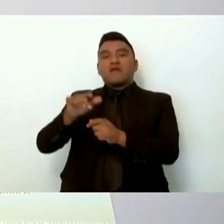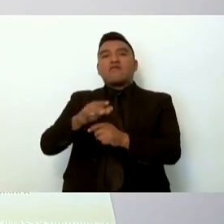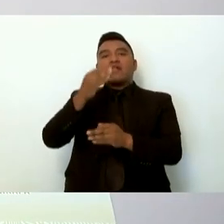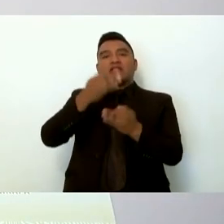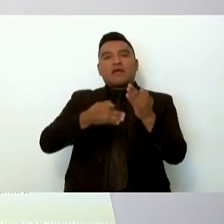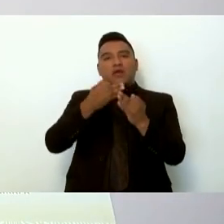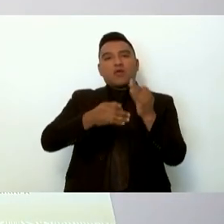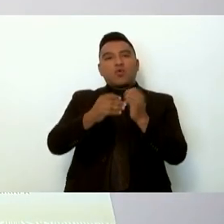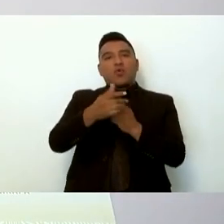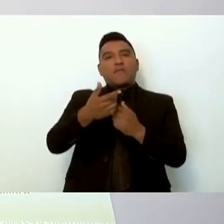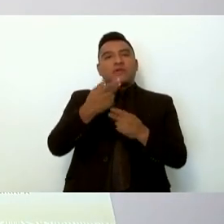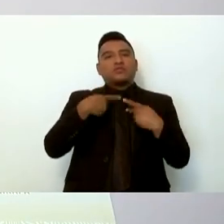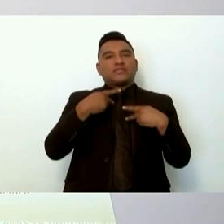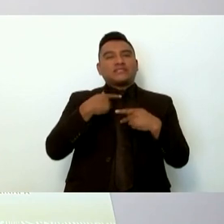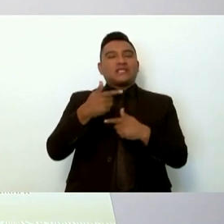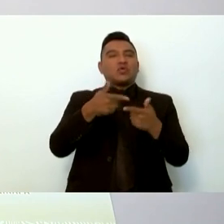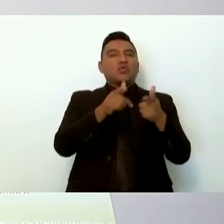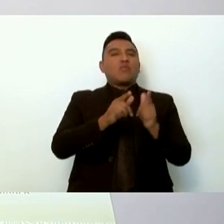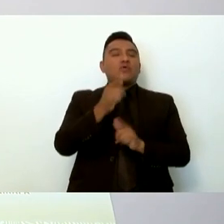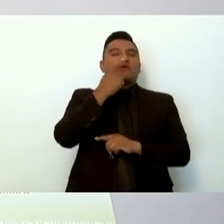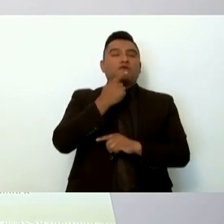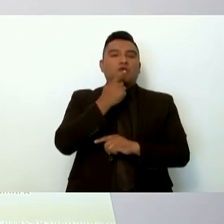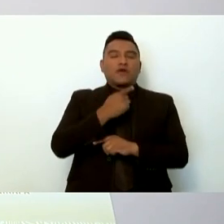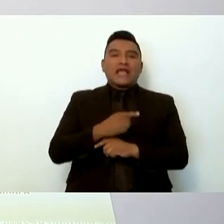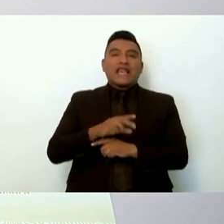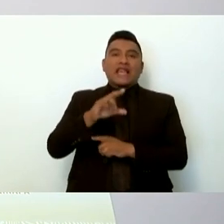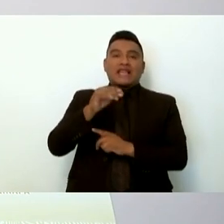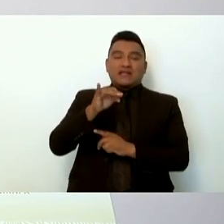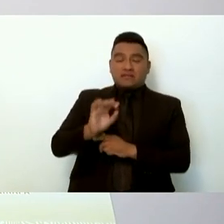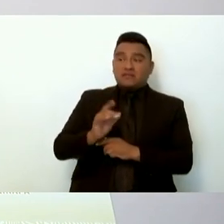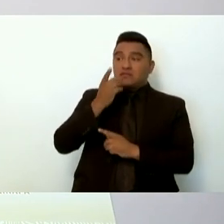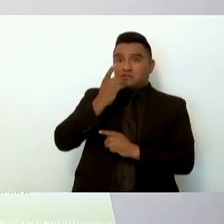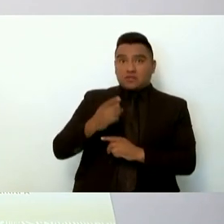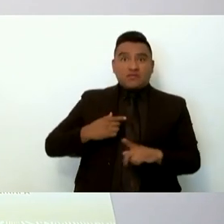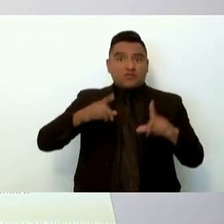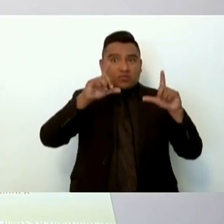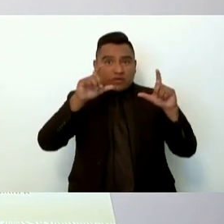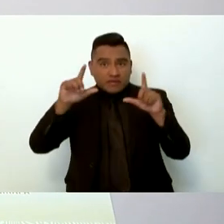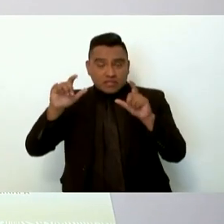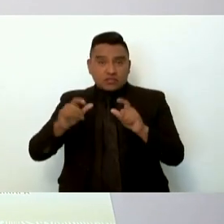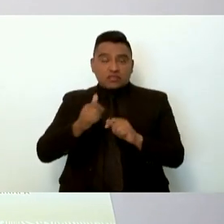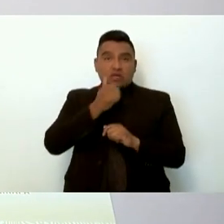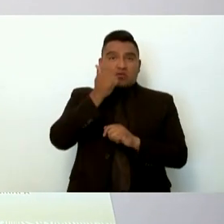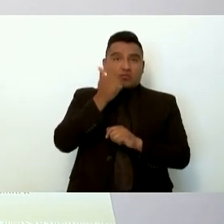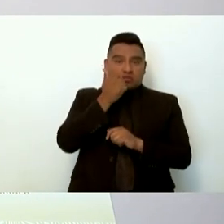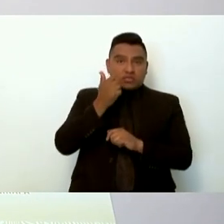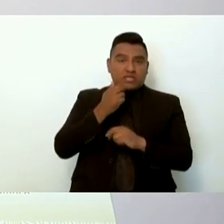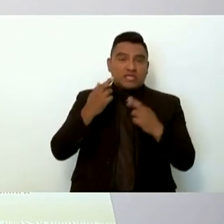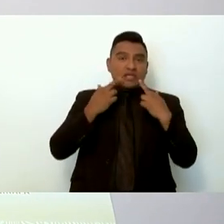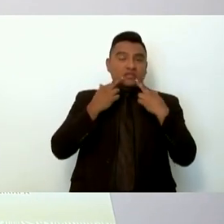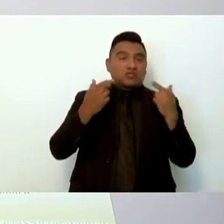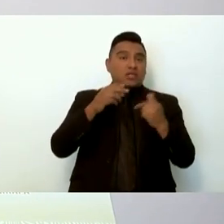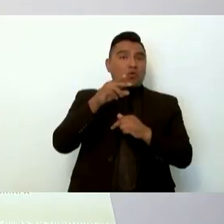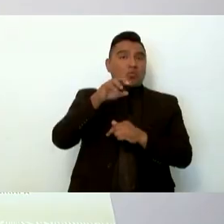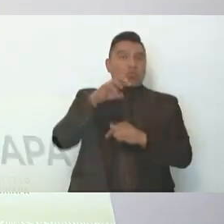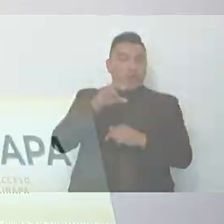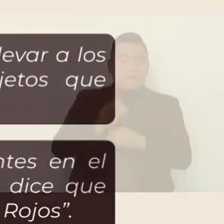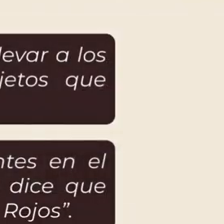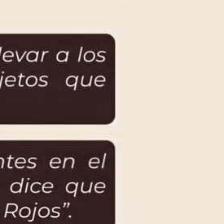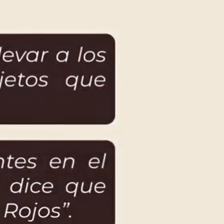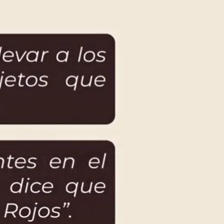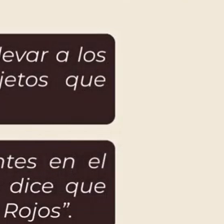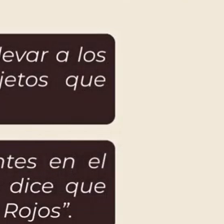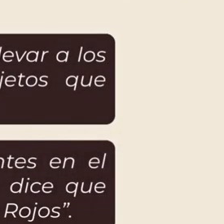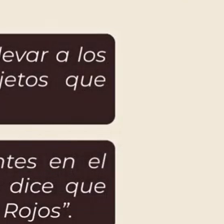rojos El tir Carla señala que tomó fotografías de los estudiantes en el rancho del cura mismas que envió al